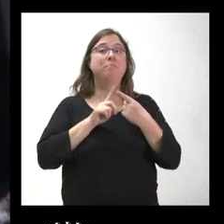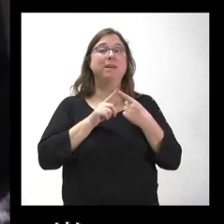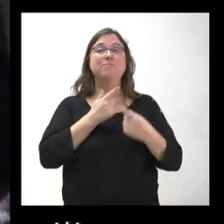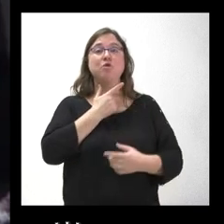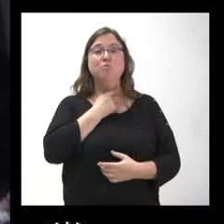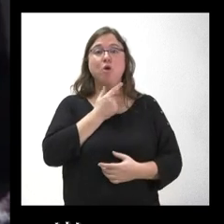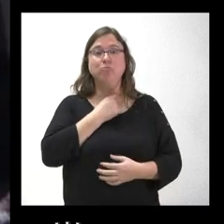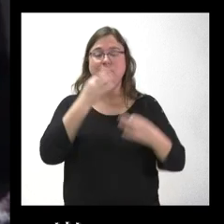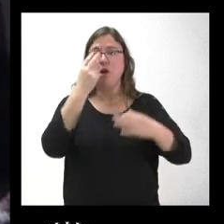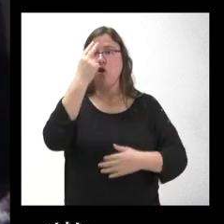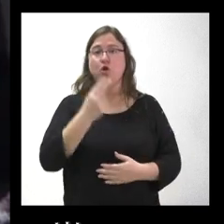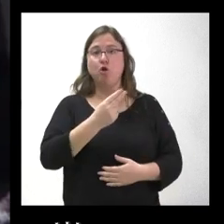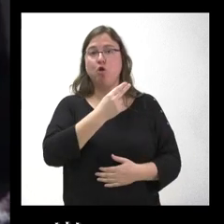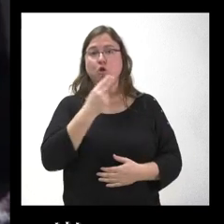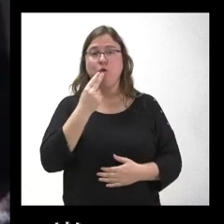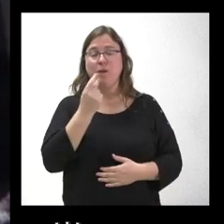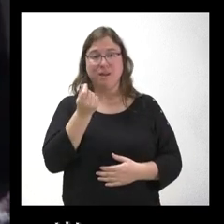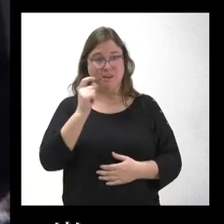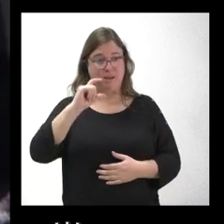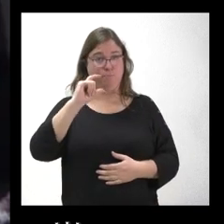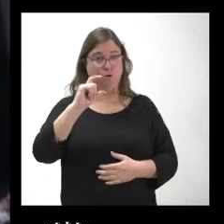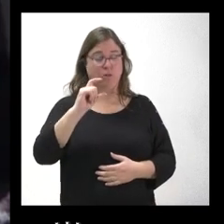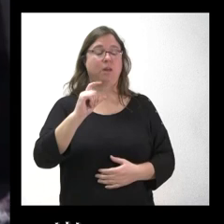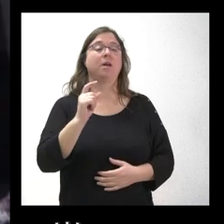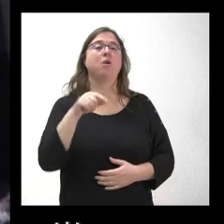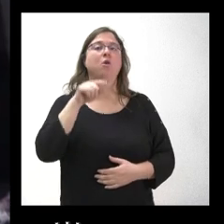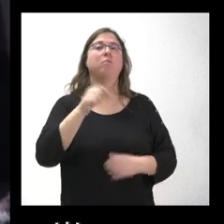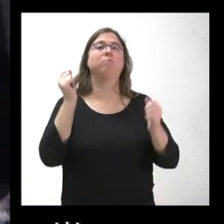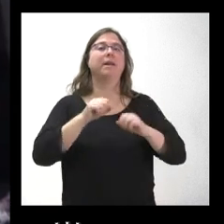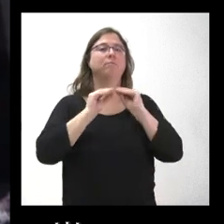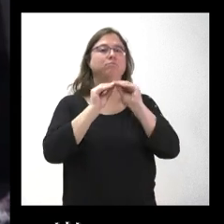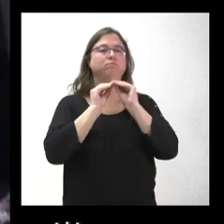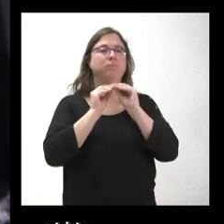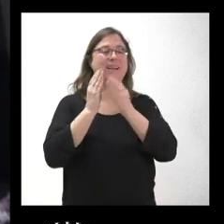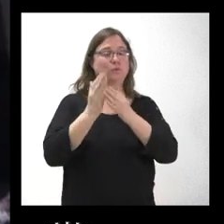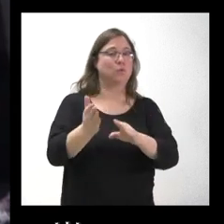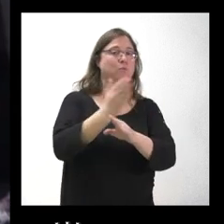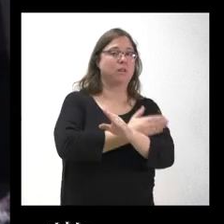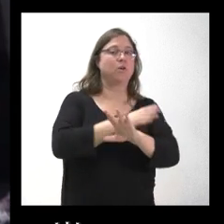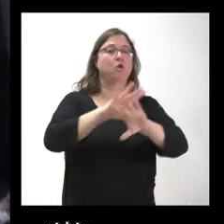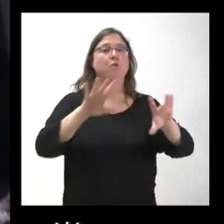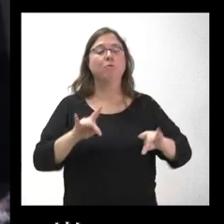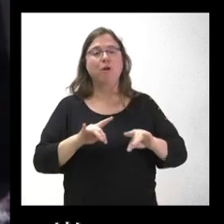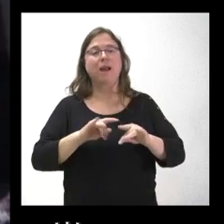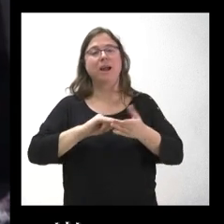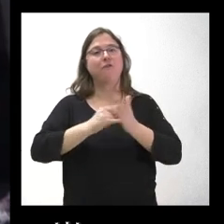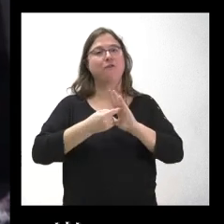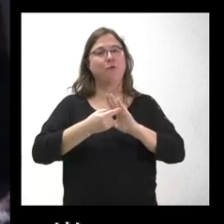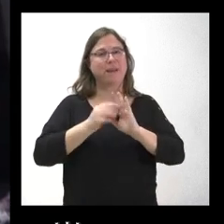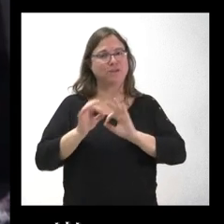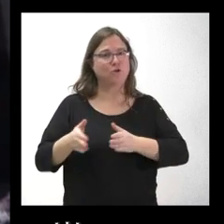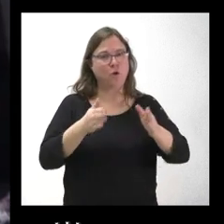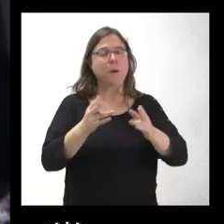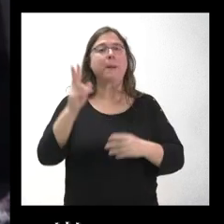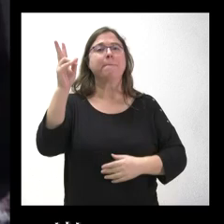confirmar es que el importe aprobado hoy para la redacción de un estudio previo al programa territorial de fomento va a servir